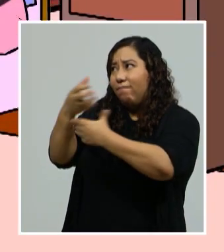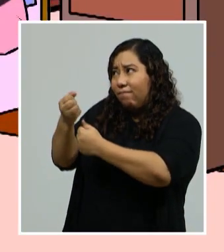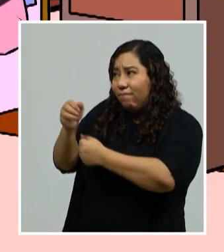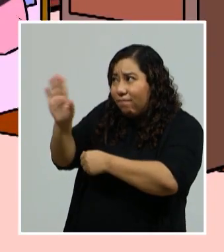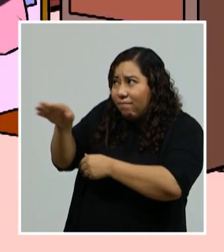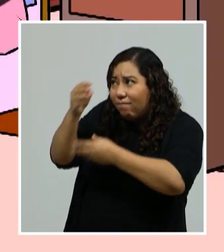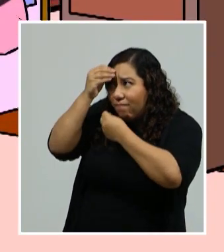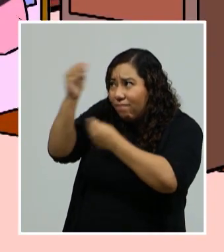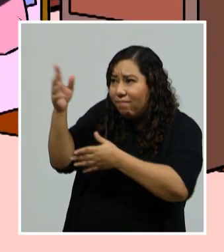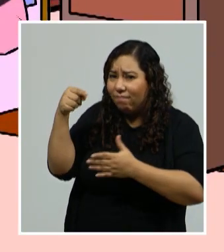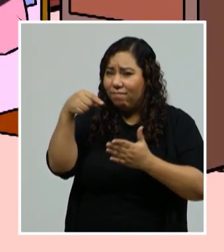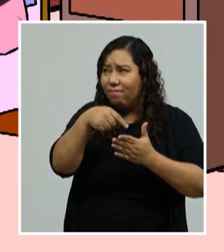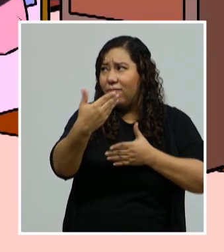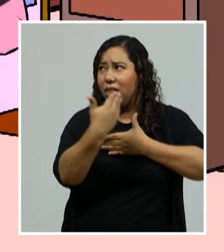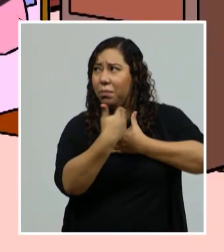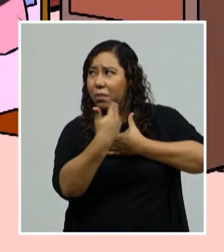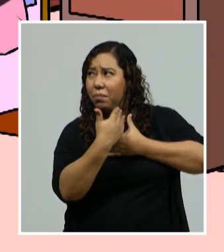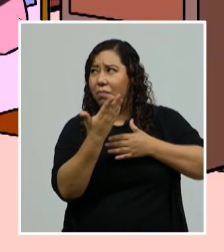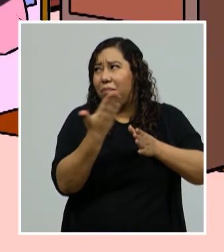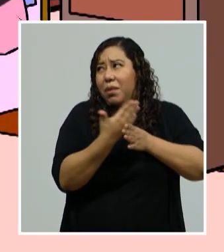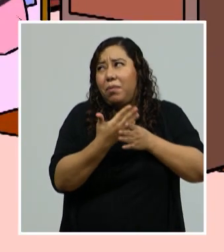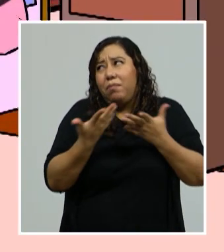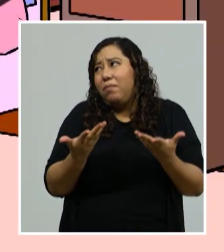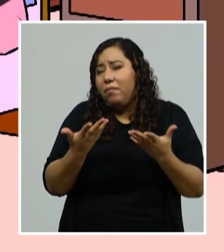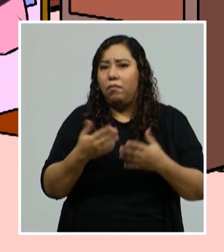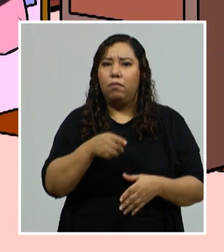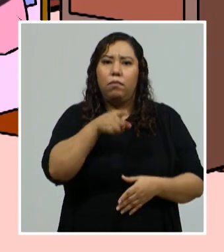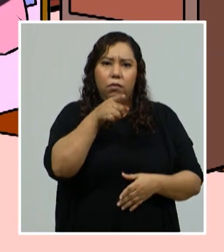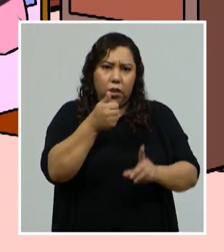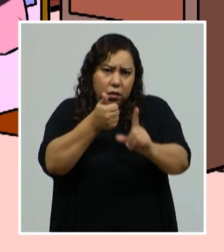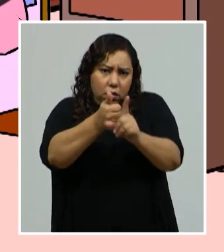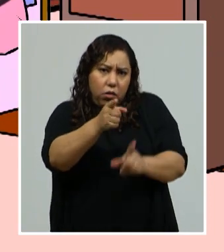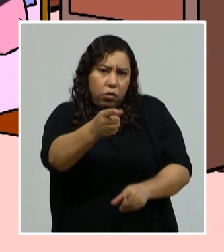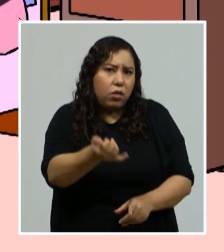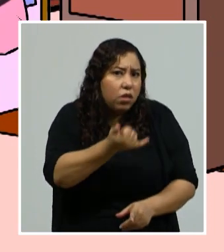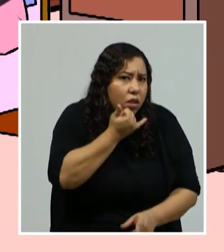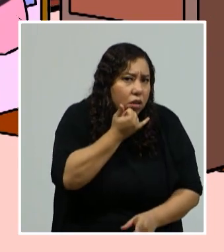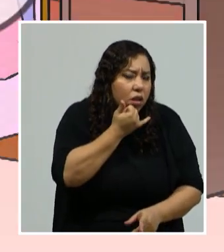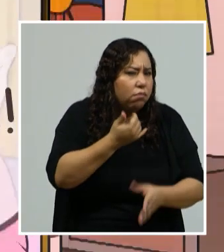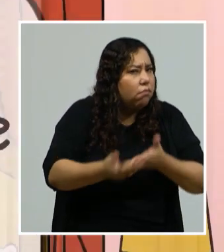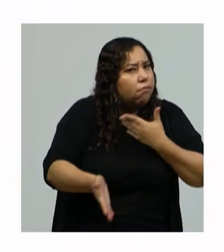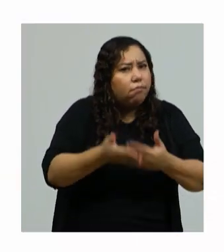Recordá que aunque te hayas equivocado, tu vida y tu seguridad son lo más importante.